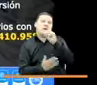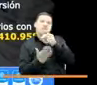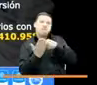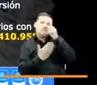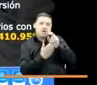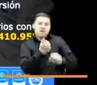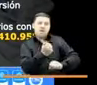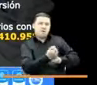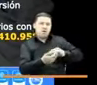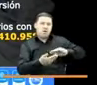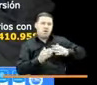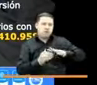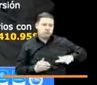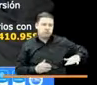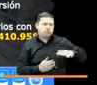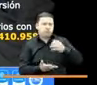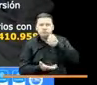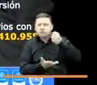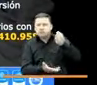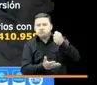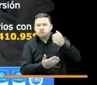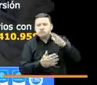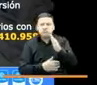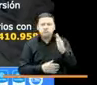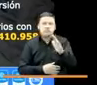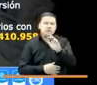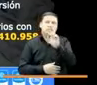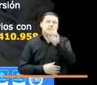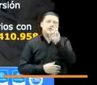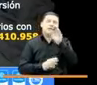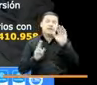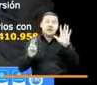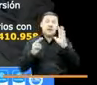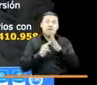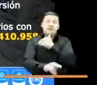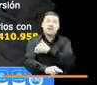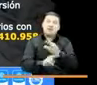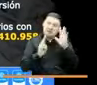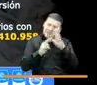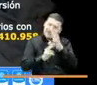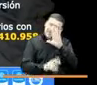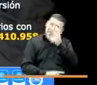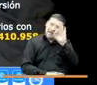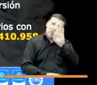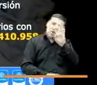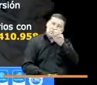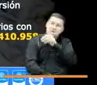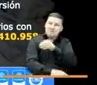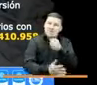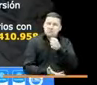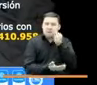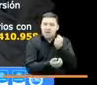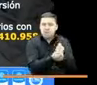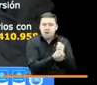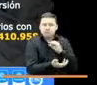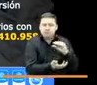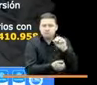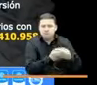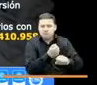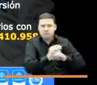social y comunitaria con una inversión alrededor de los 7 mil millones, 7 mil 548 millones de pesos y también